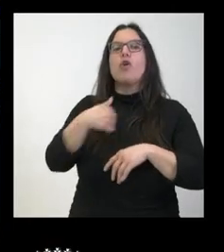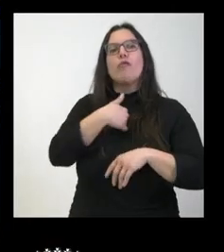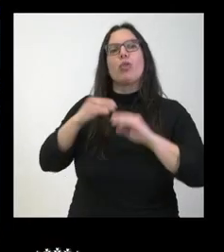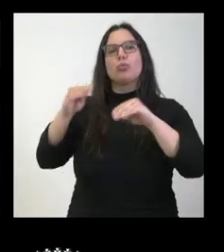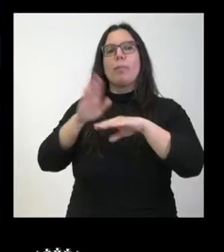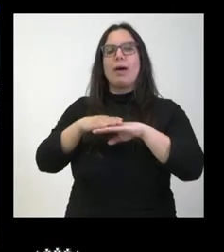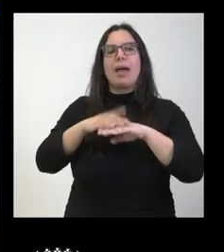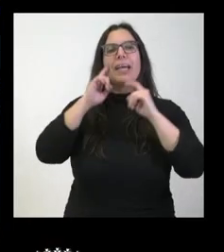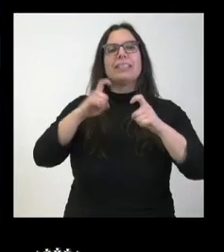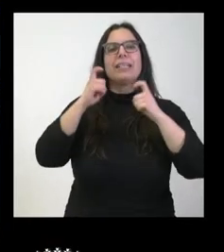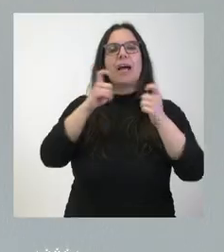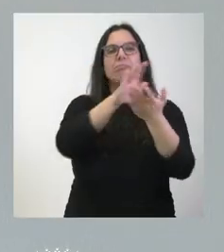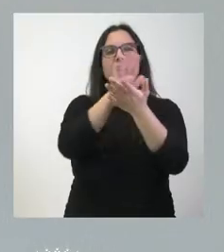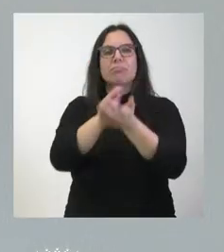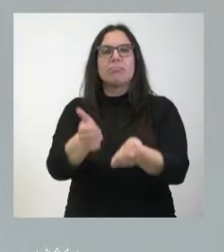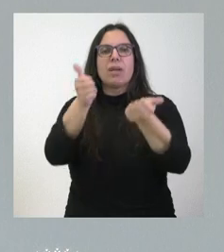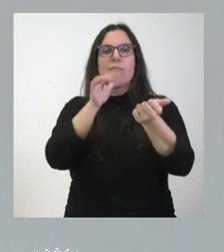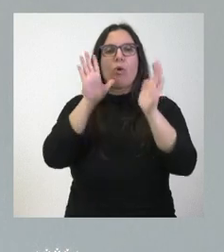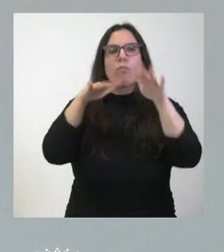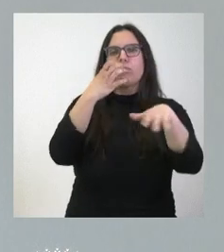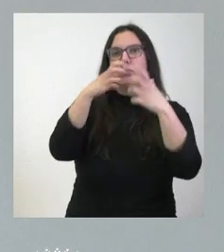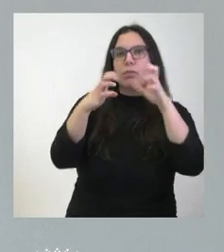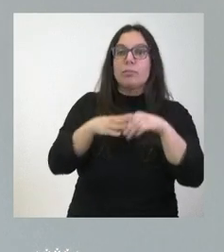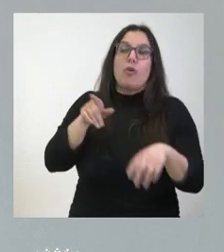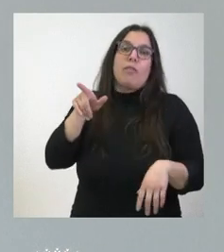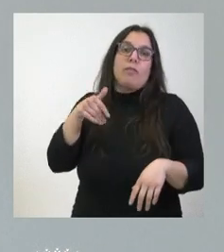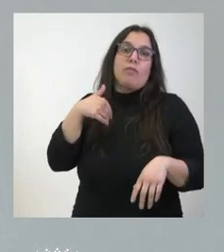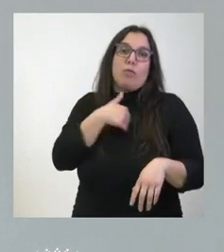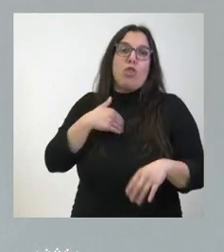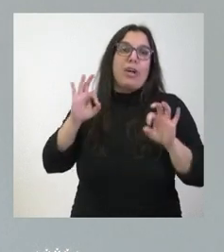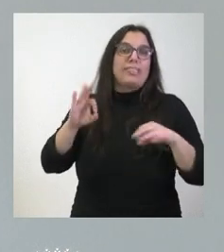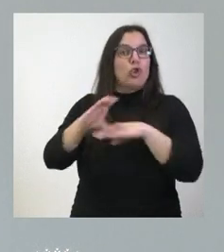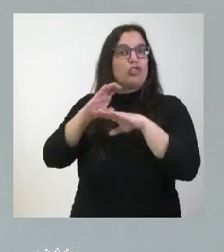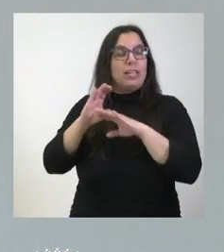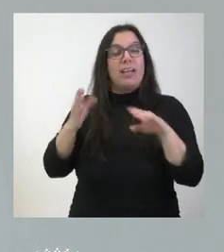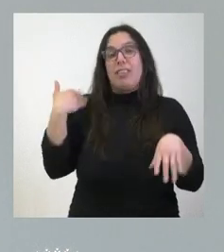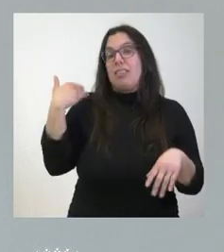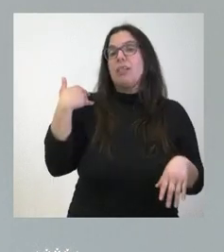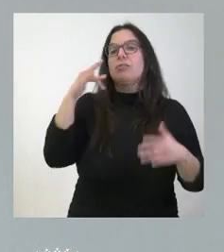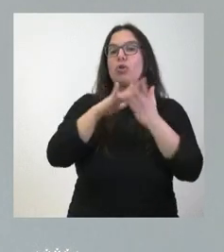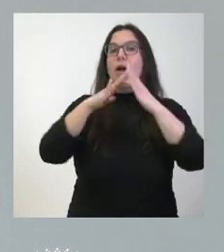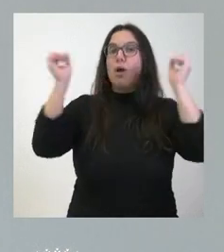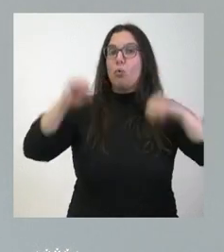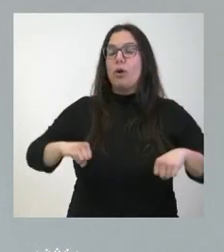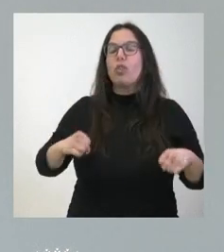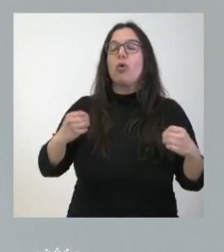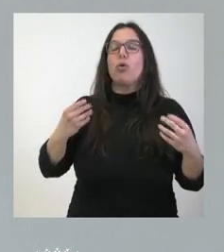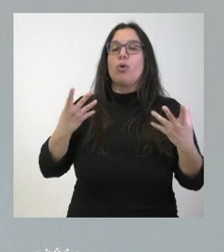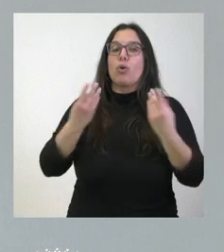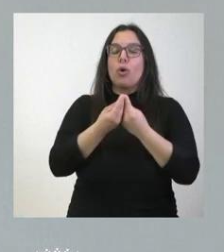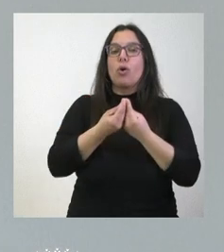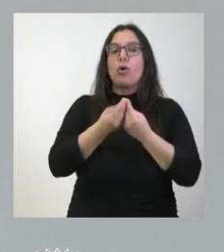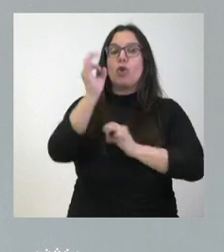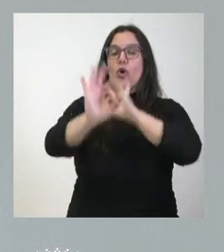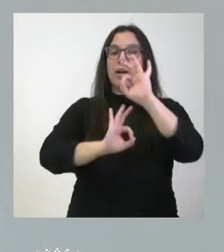relacionadas con la sanidad. Pues es una de las funciones de la consejería. Saben ustedes que hace poco tuvimos un acuerdo con la principal